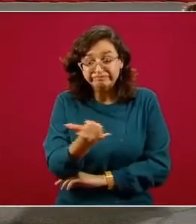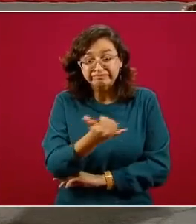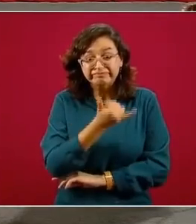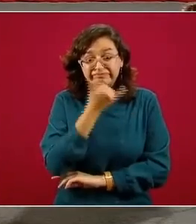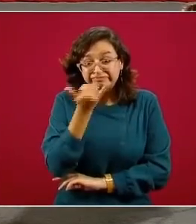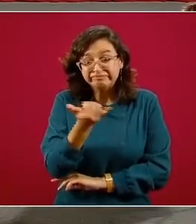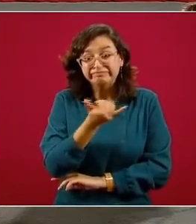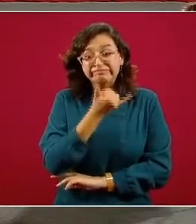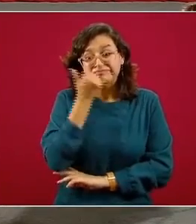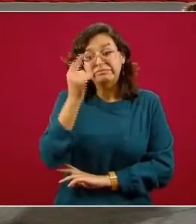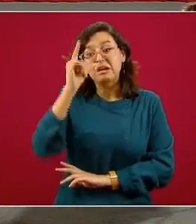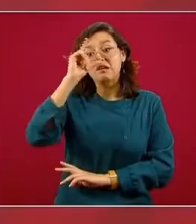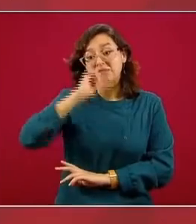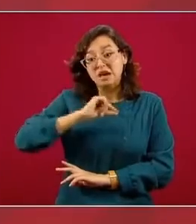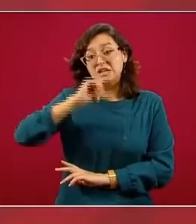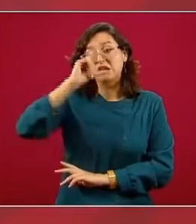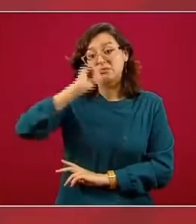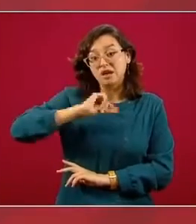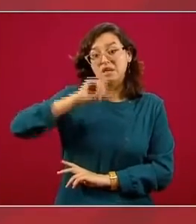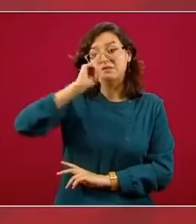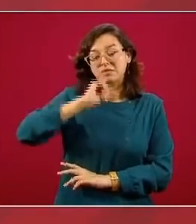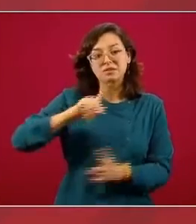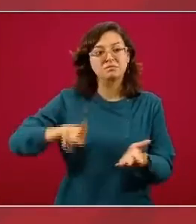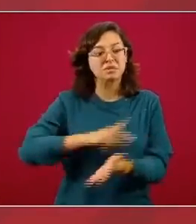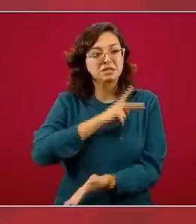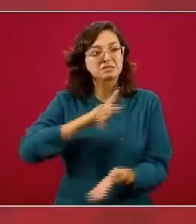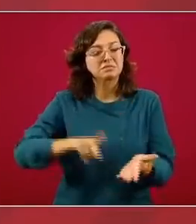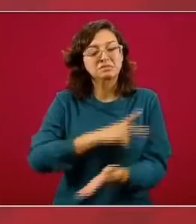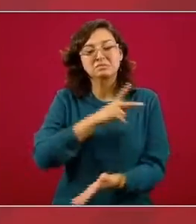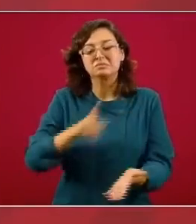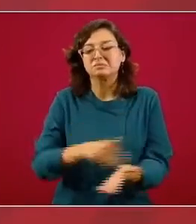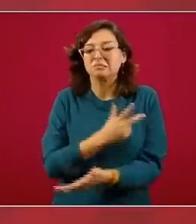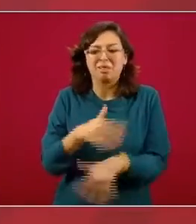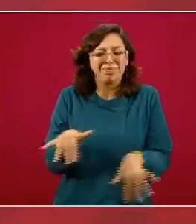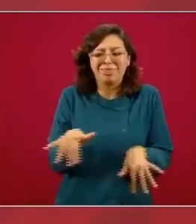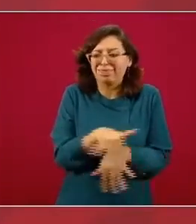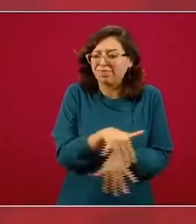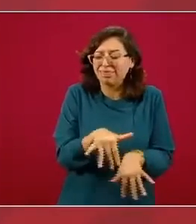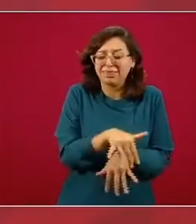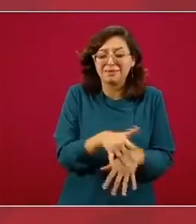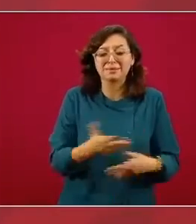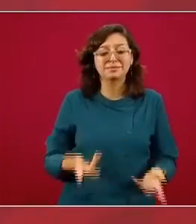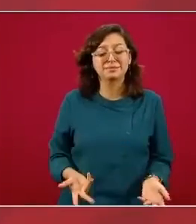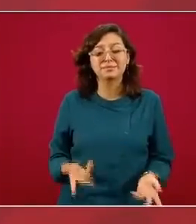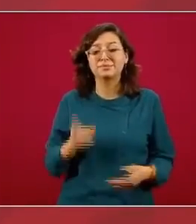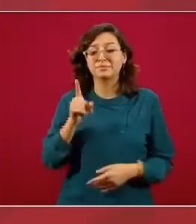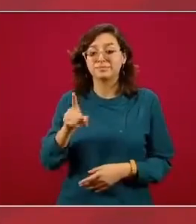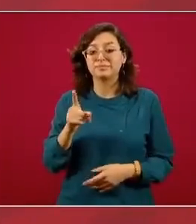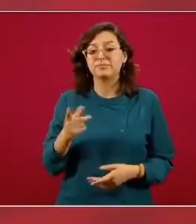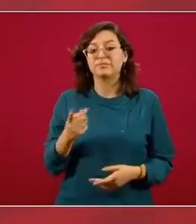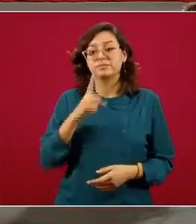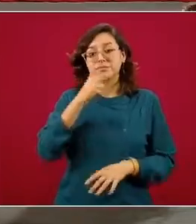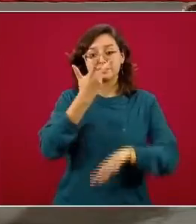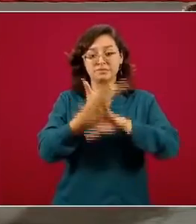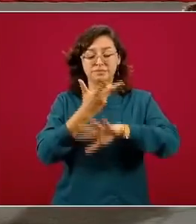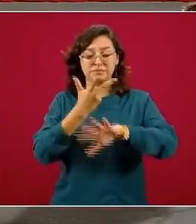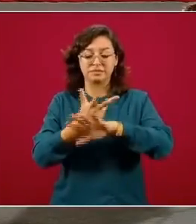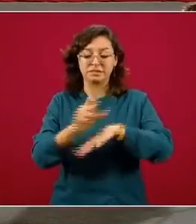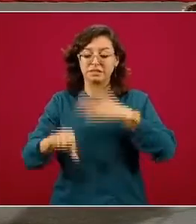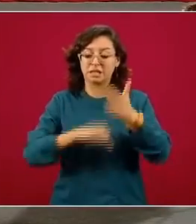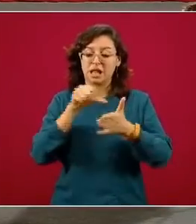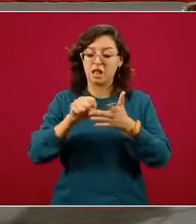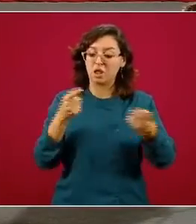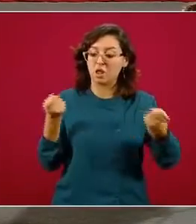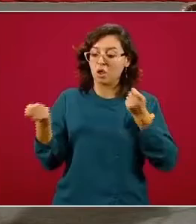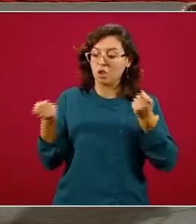positivos o falsamente negativos imagínense habíamos dicho que los centros de control de enfermedades de Estados Unidos publicaron